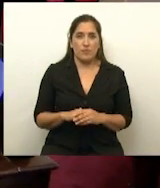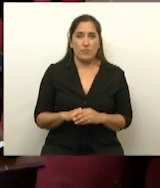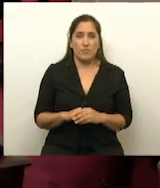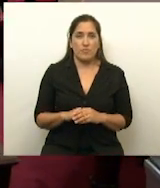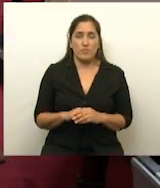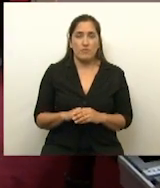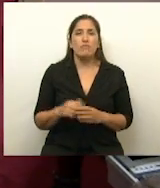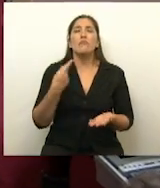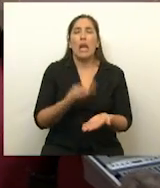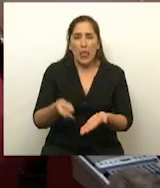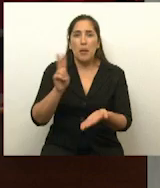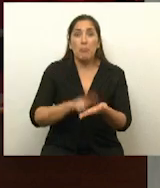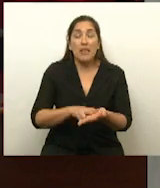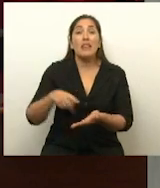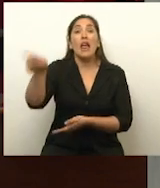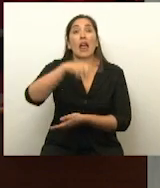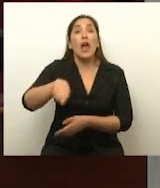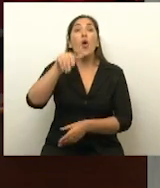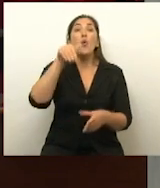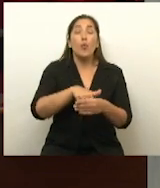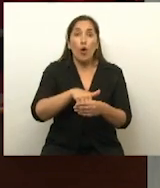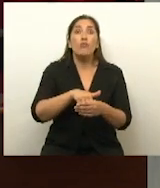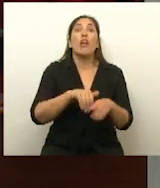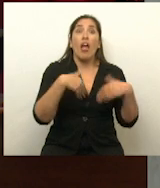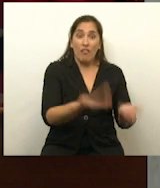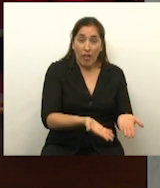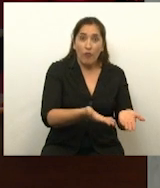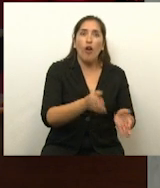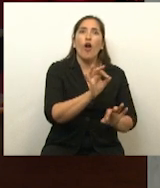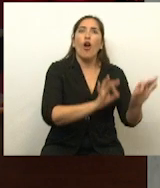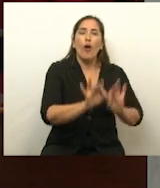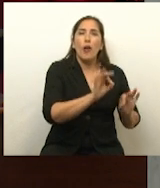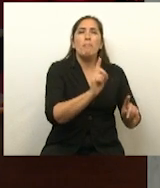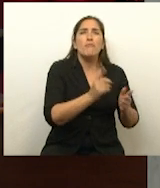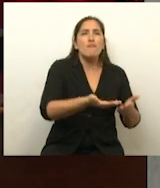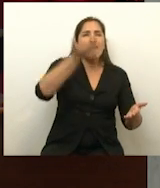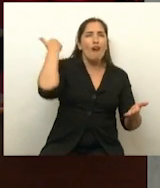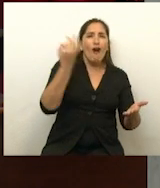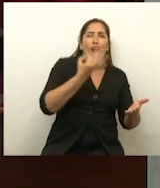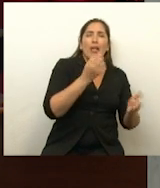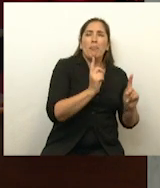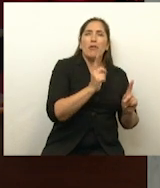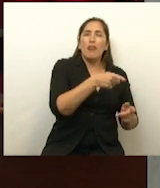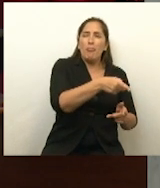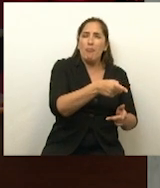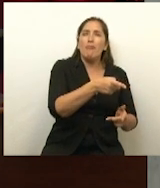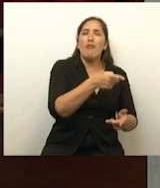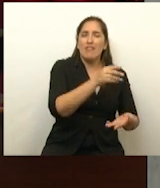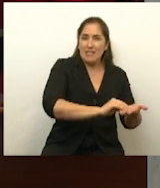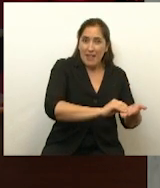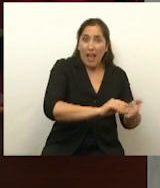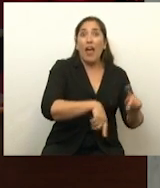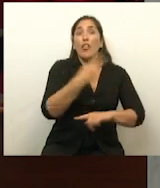Vuelvo a repetir, los que voten por la afirmativa votan por la versión original del Senado, los que voten por la